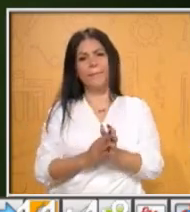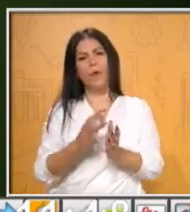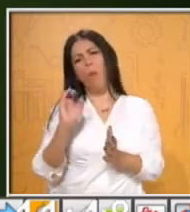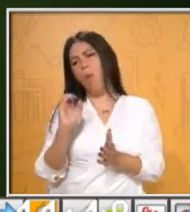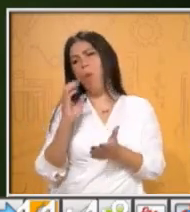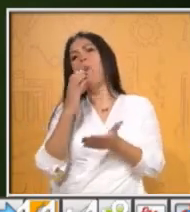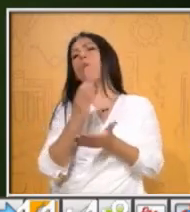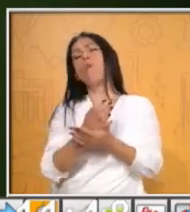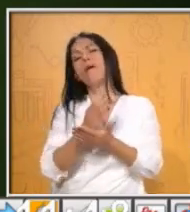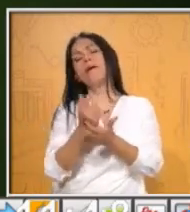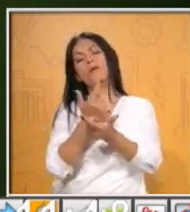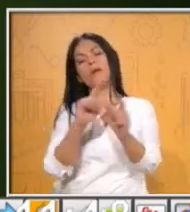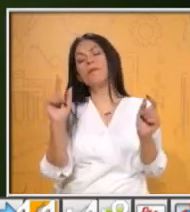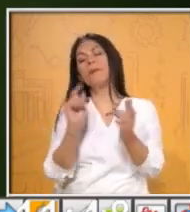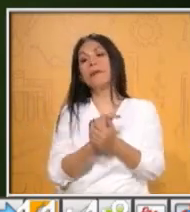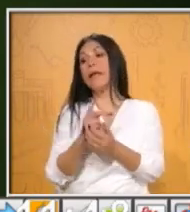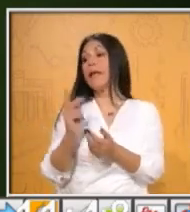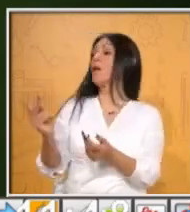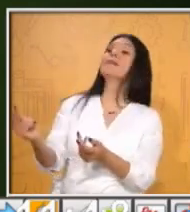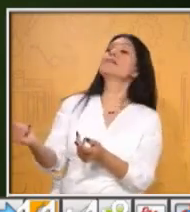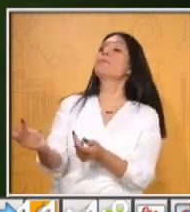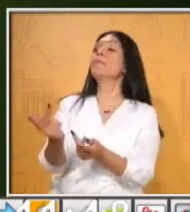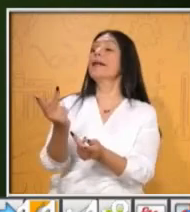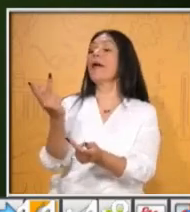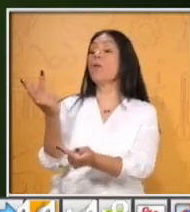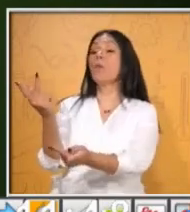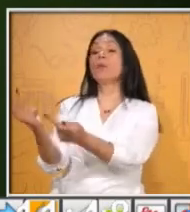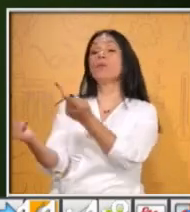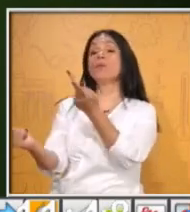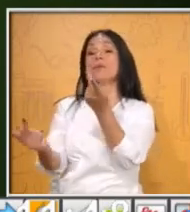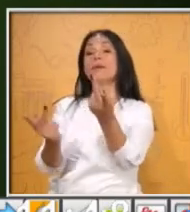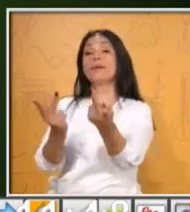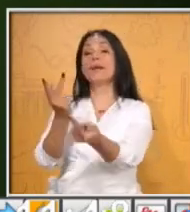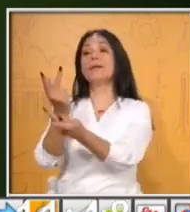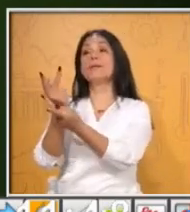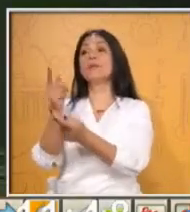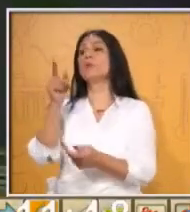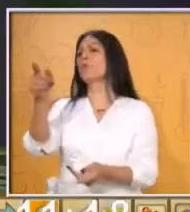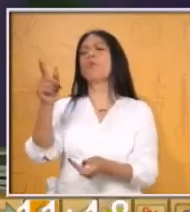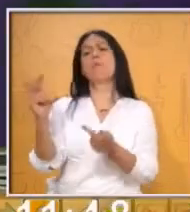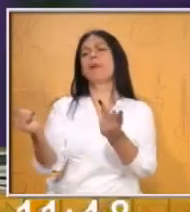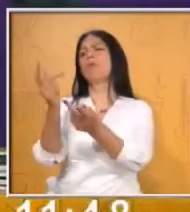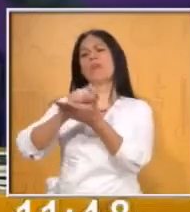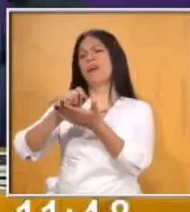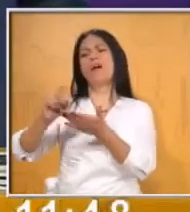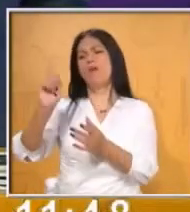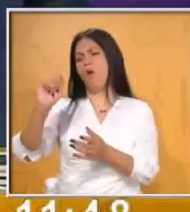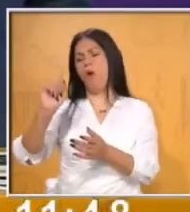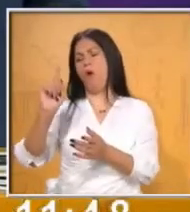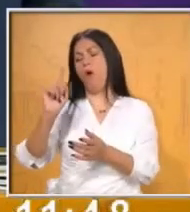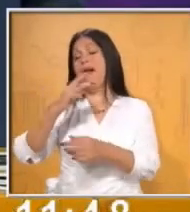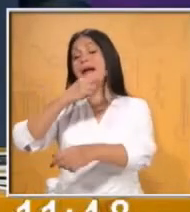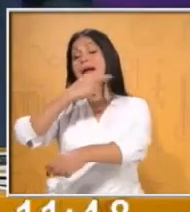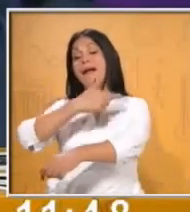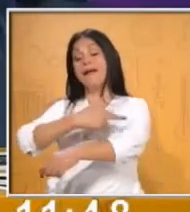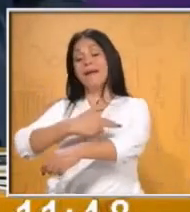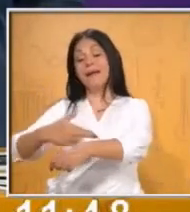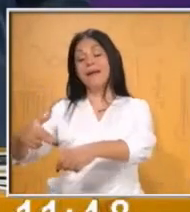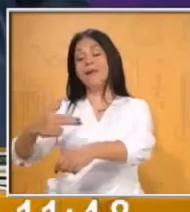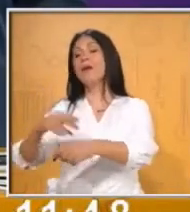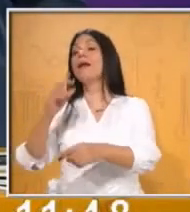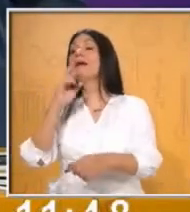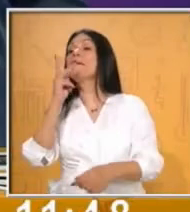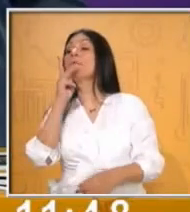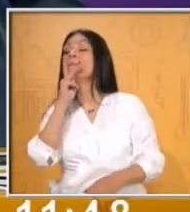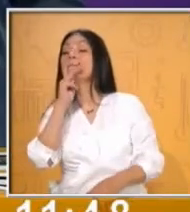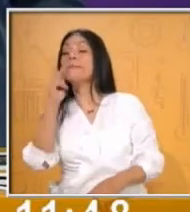vamos a hacer unas preguntas y solamente vas a escribir la respuesta. ¿Le puedes decir, maestro, a los niños